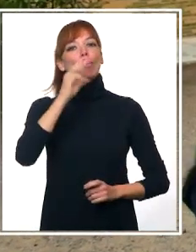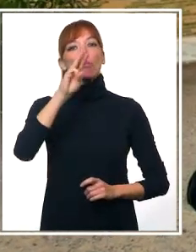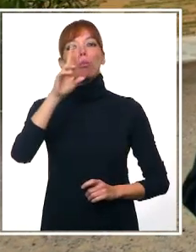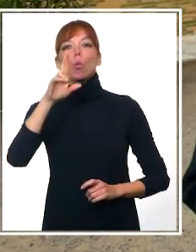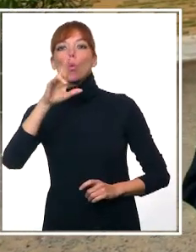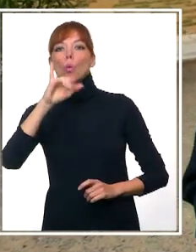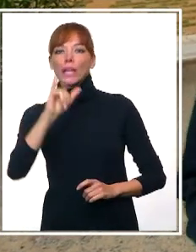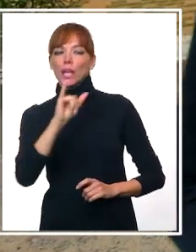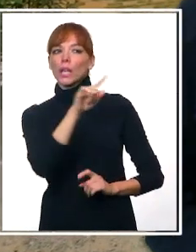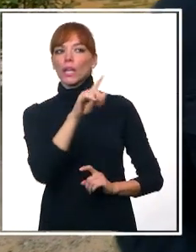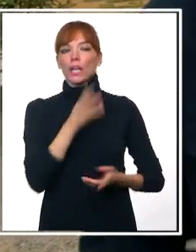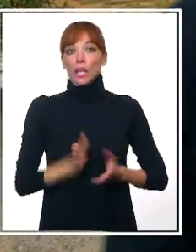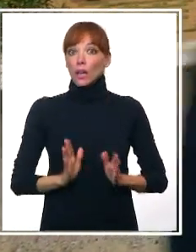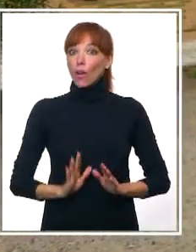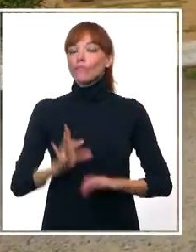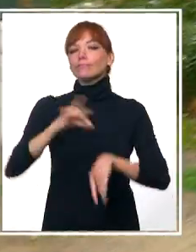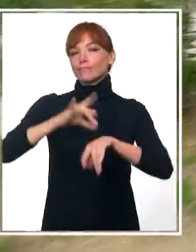para aprender de su experiencia.